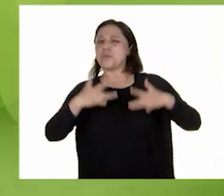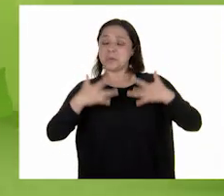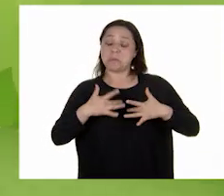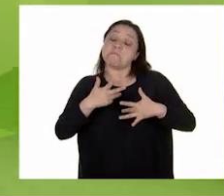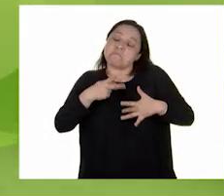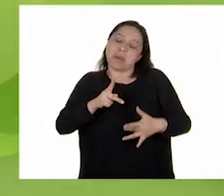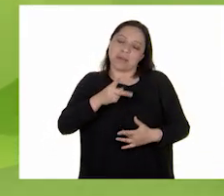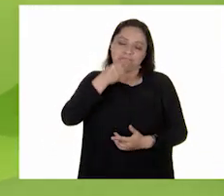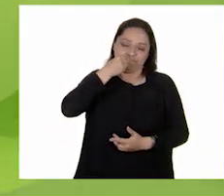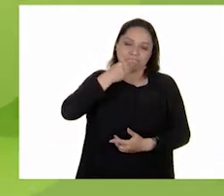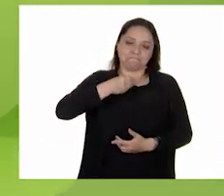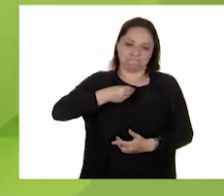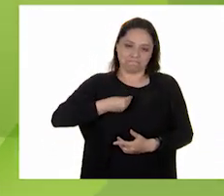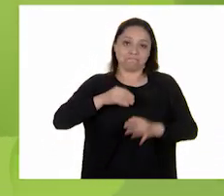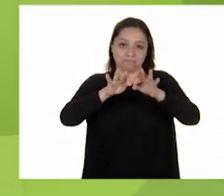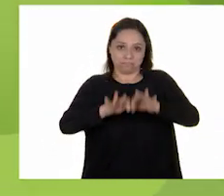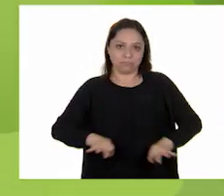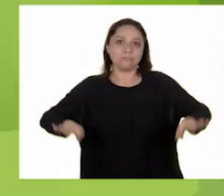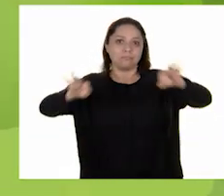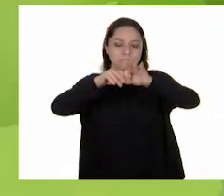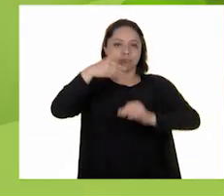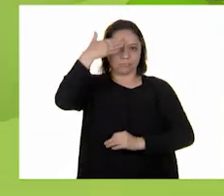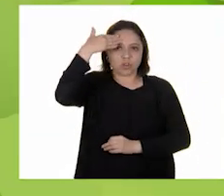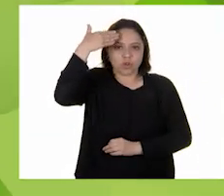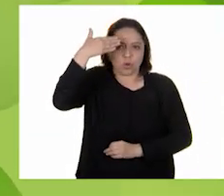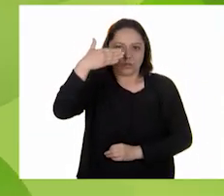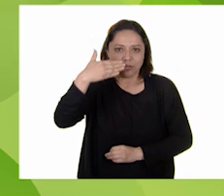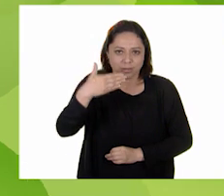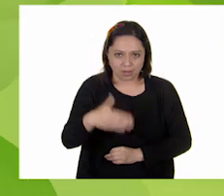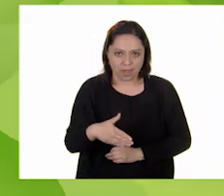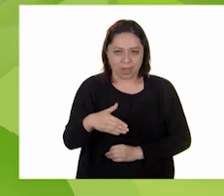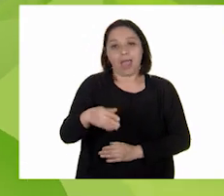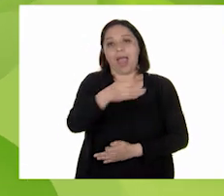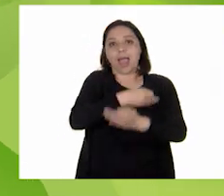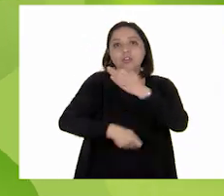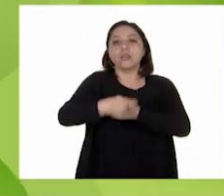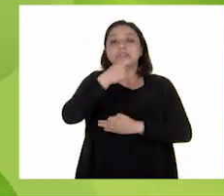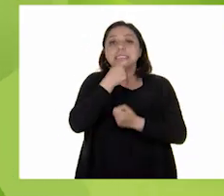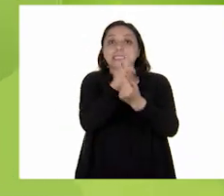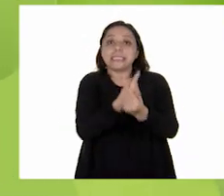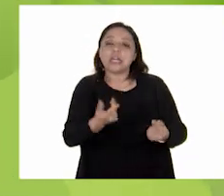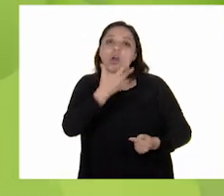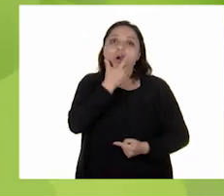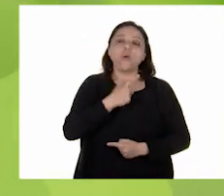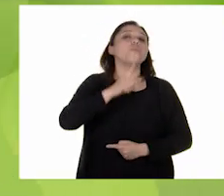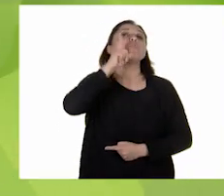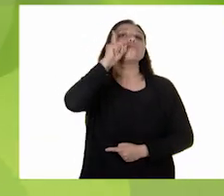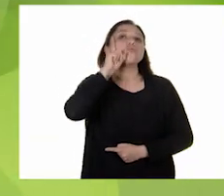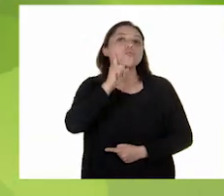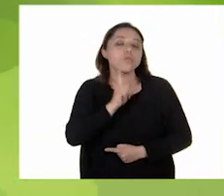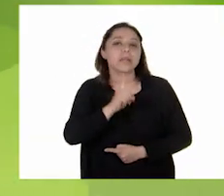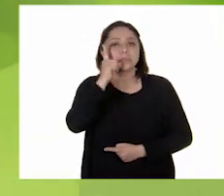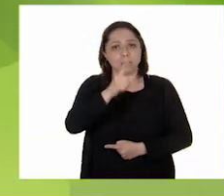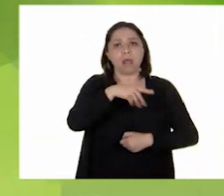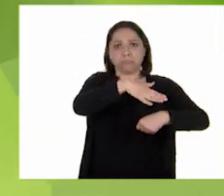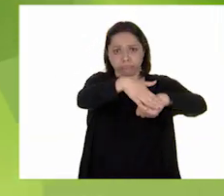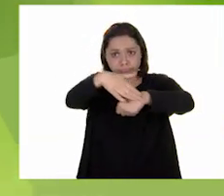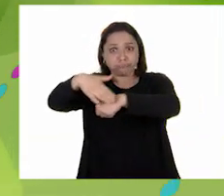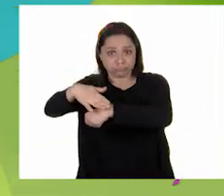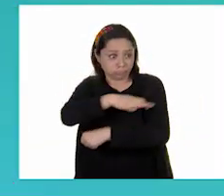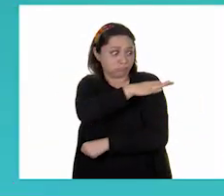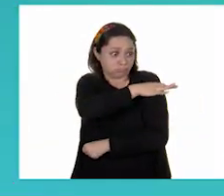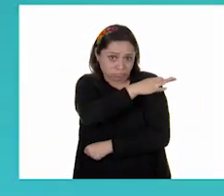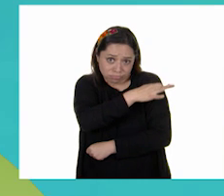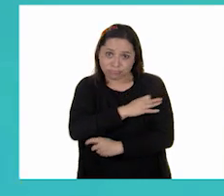es importante para mi salud. Invito a todos los niños y niñas a que se inyecten, aunque